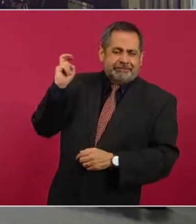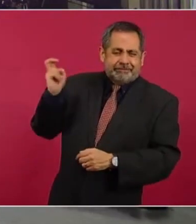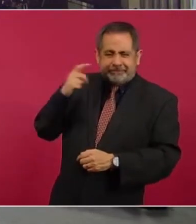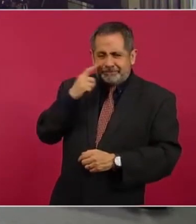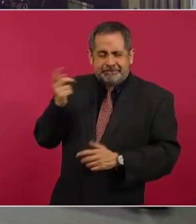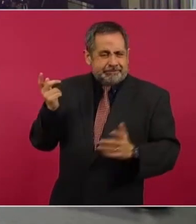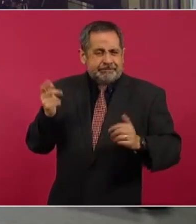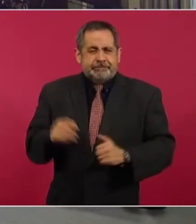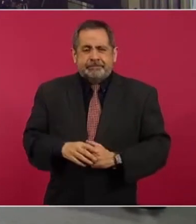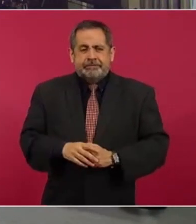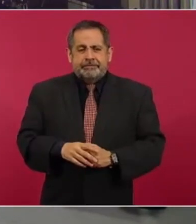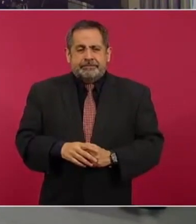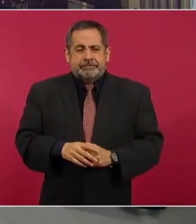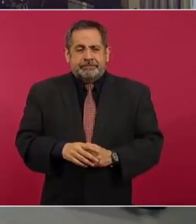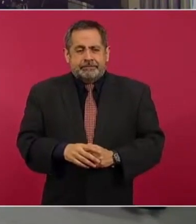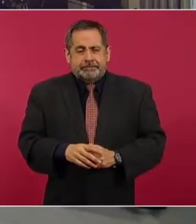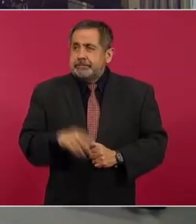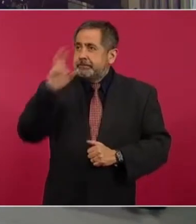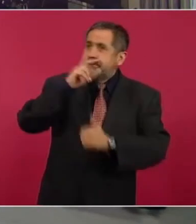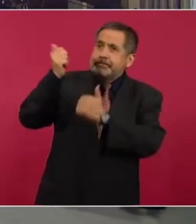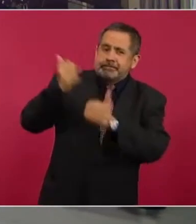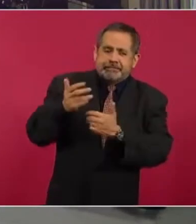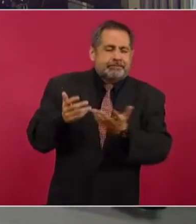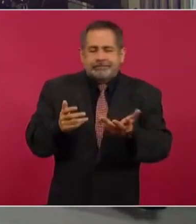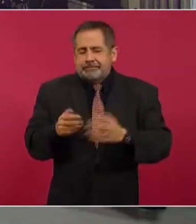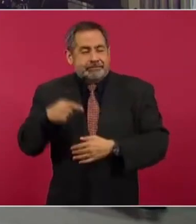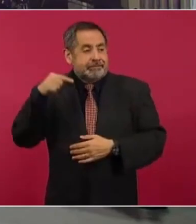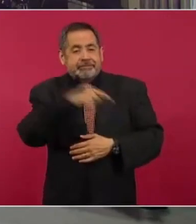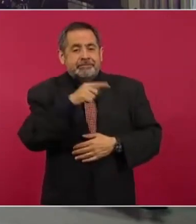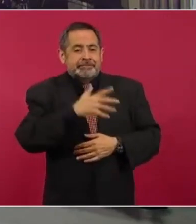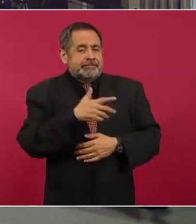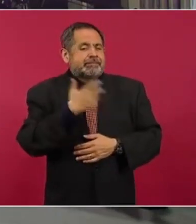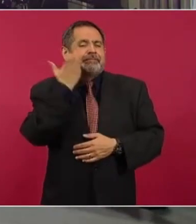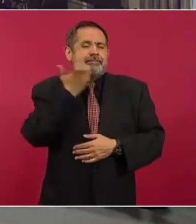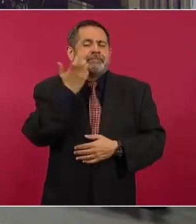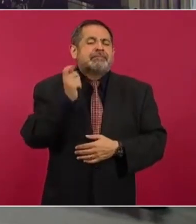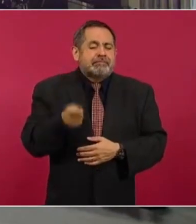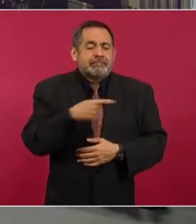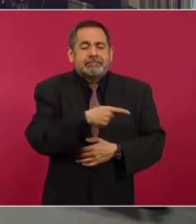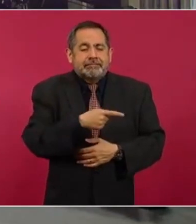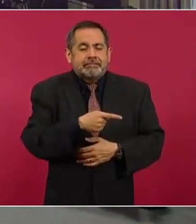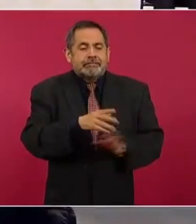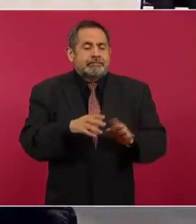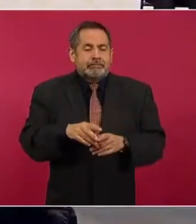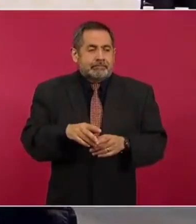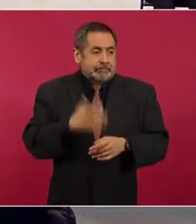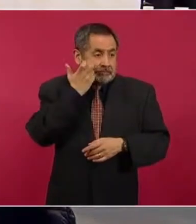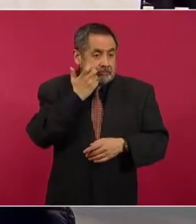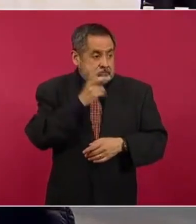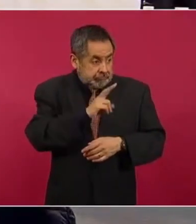exportaciones a Rusia, lo que quieren es que caigamos